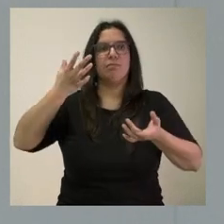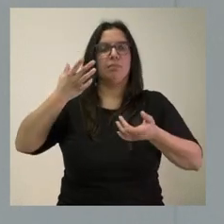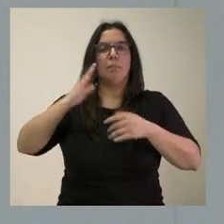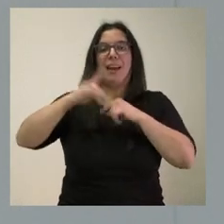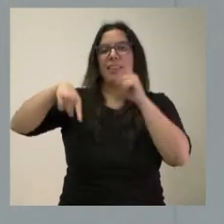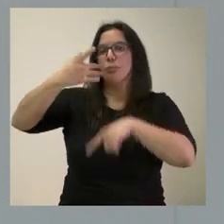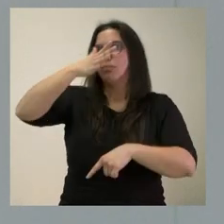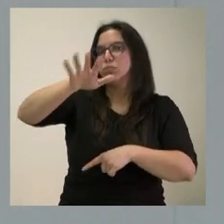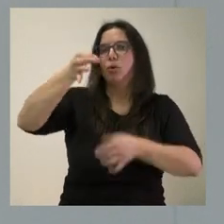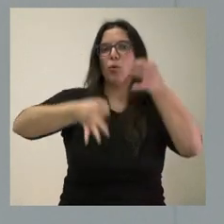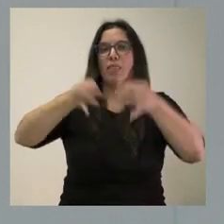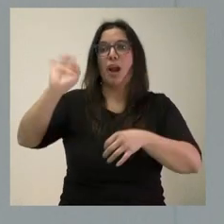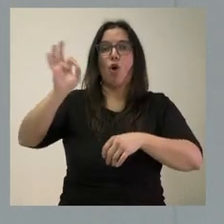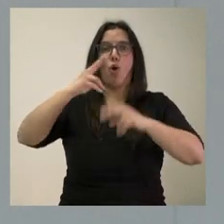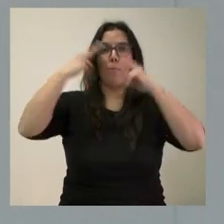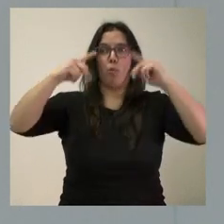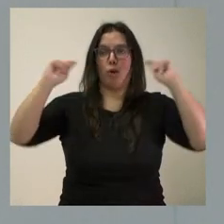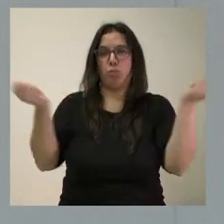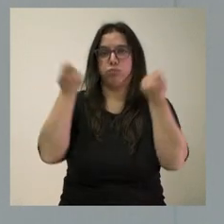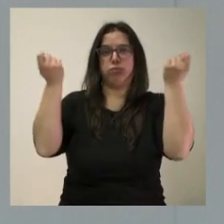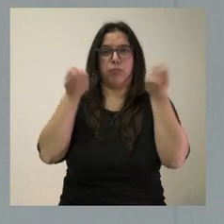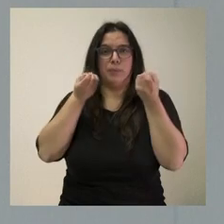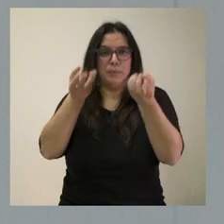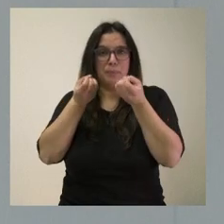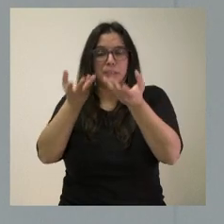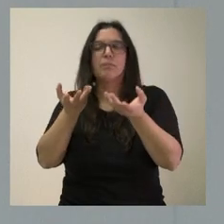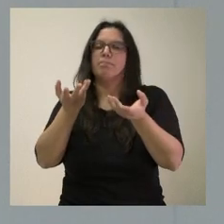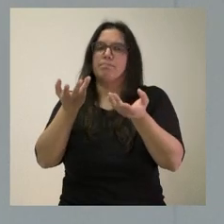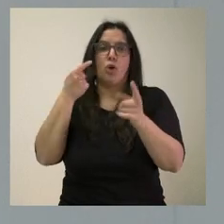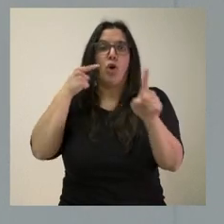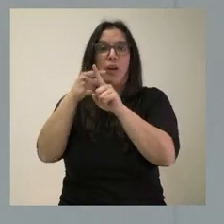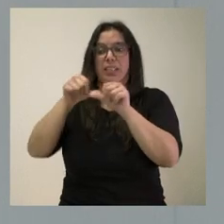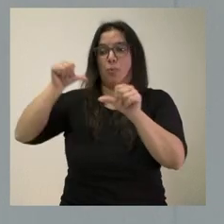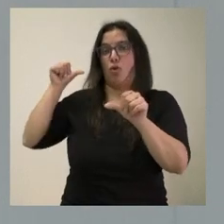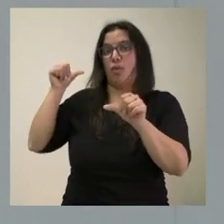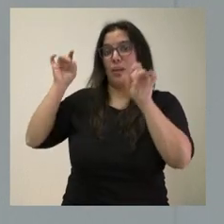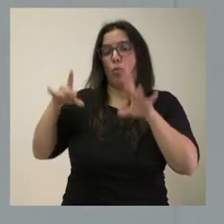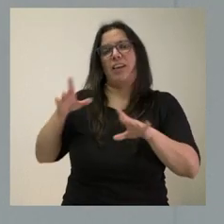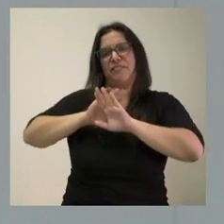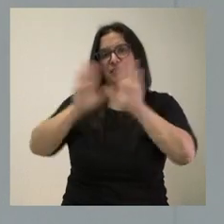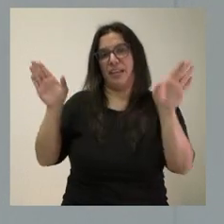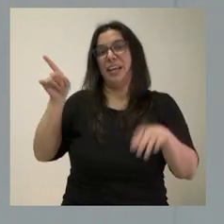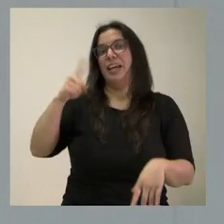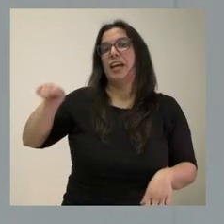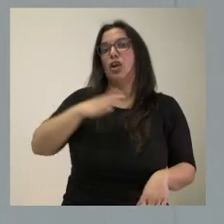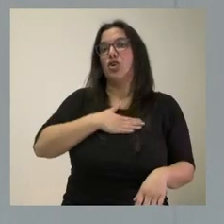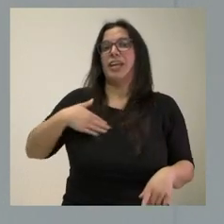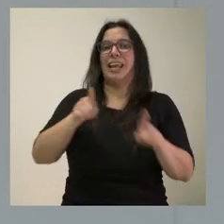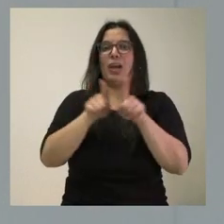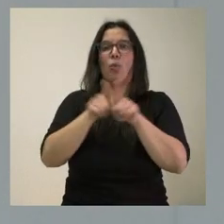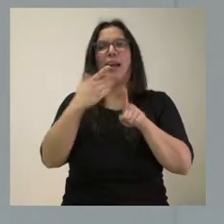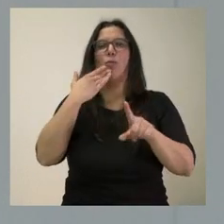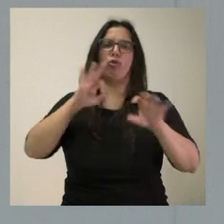declaraciones públicas, etcétera, que tenga ya como objetivo lo que hemos visto en los últimos tiempos, que es pasar de la sobreactuación